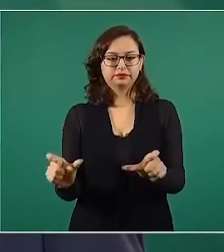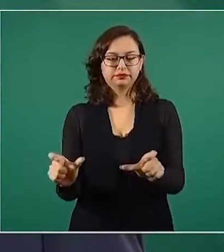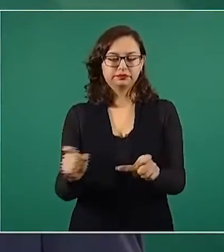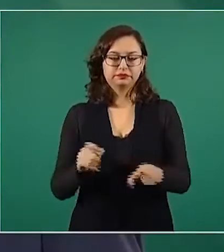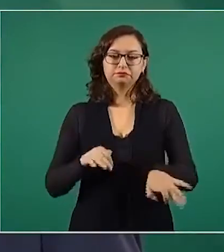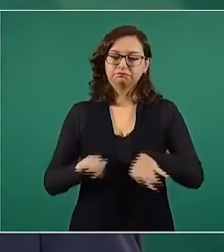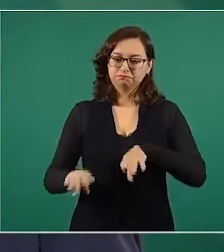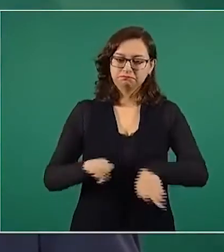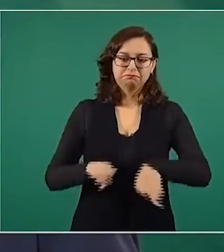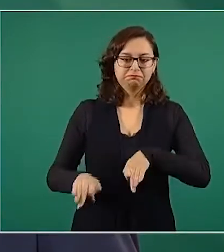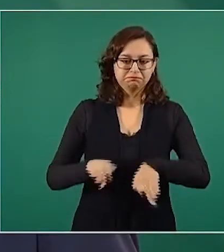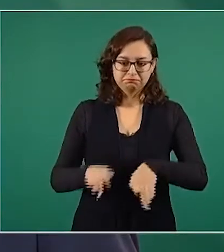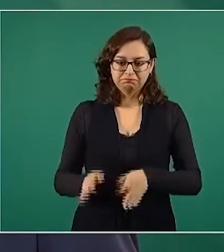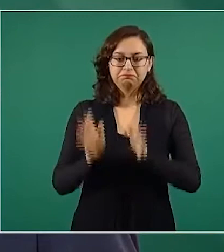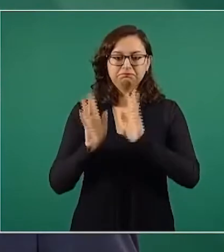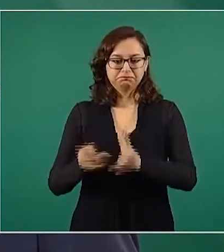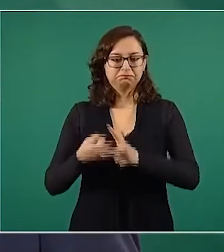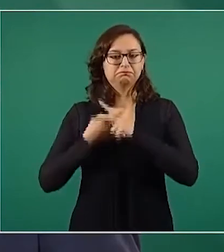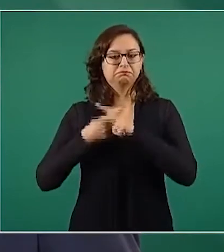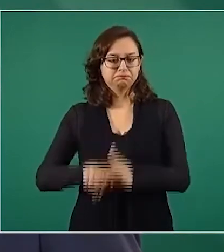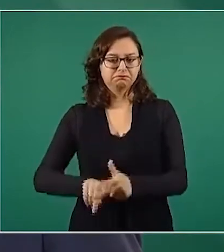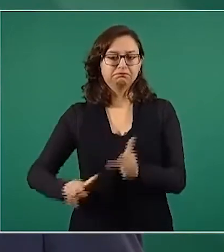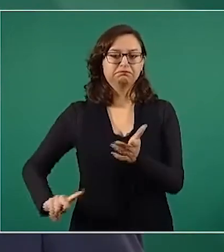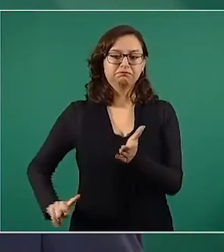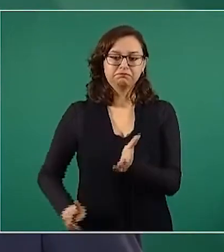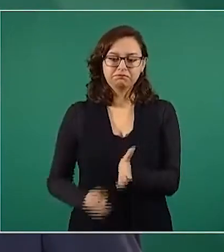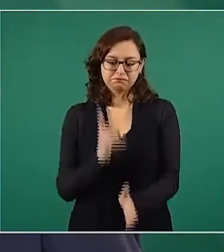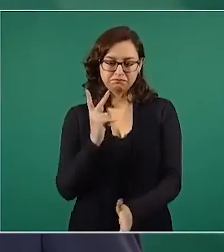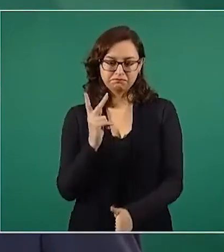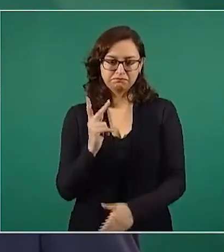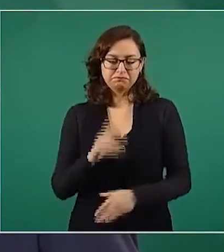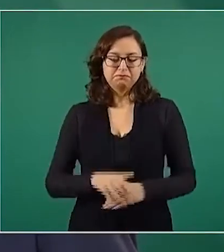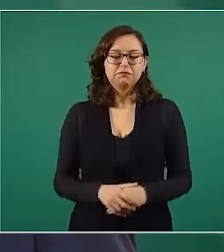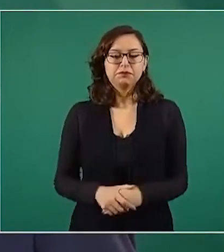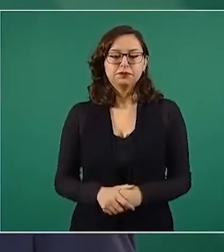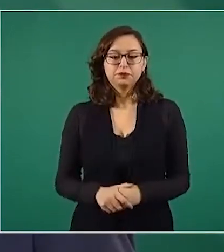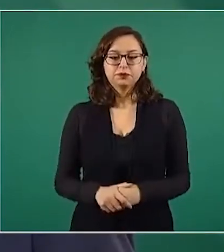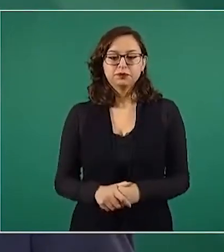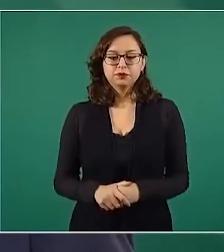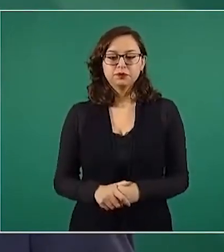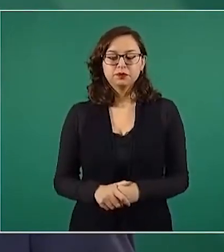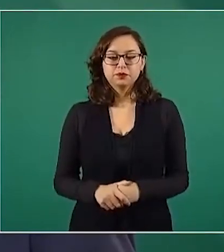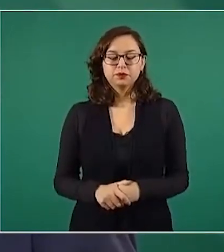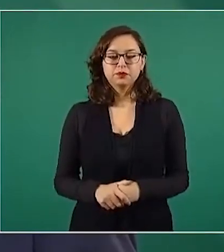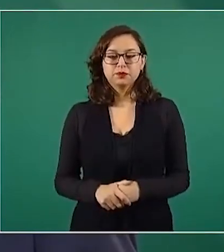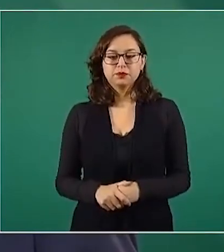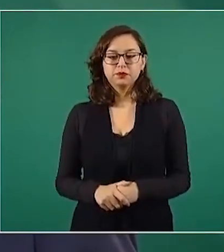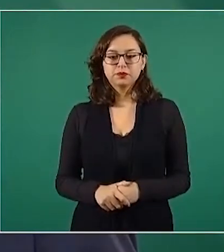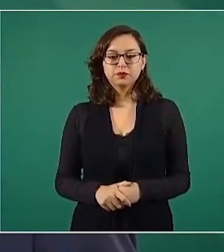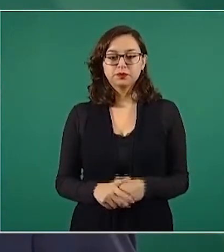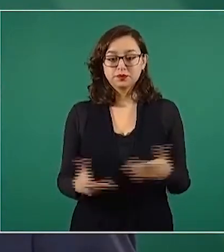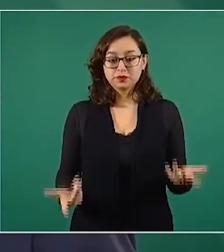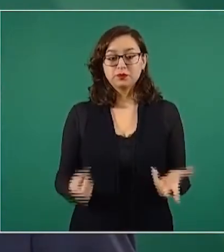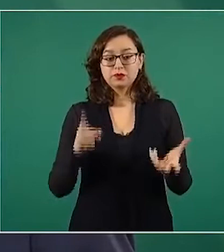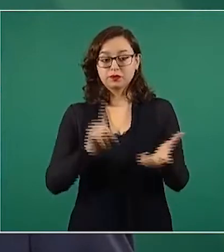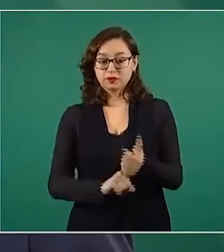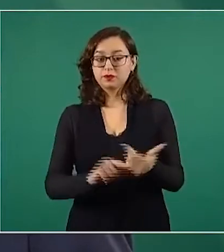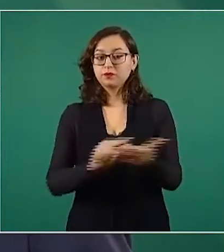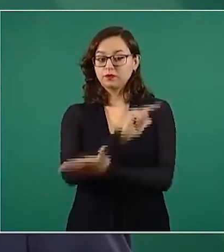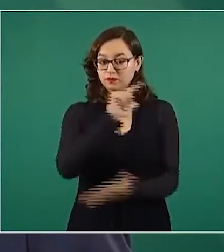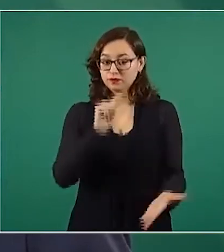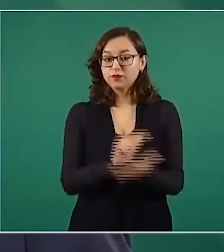sí se pudieron demostrar ilícitos